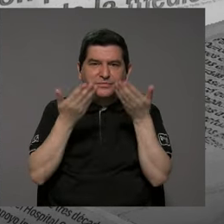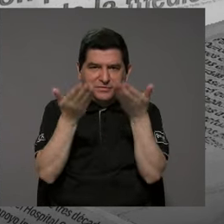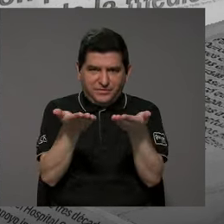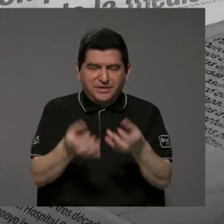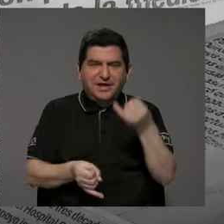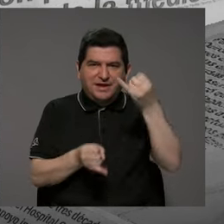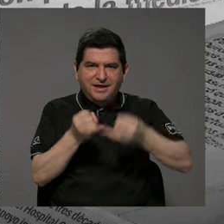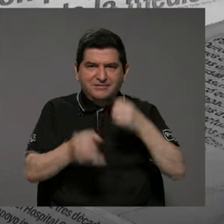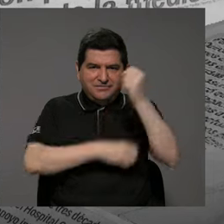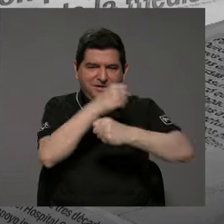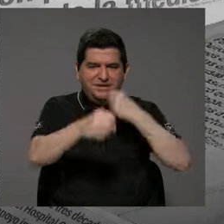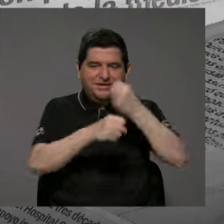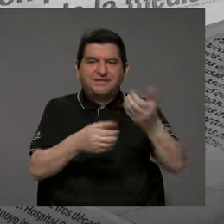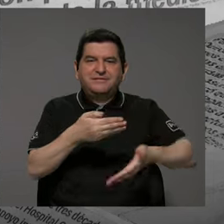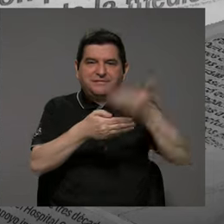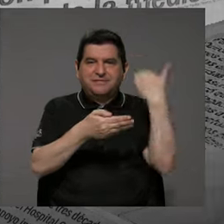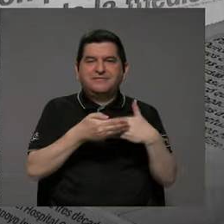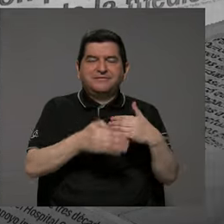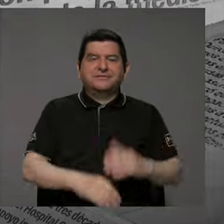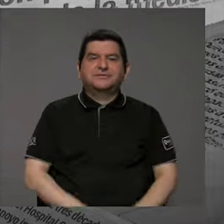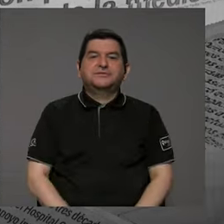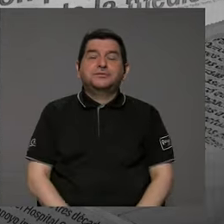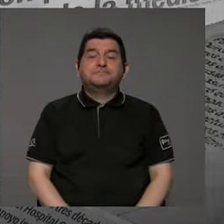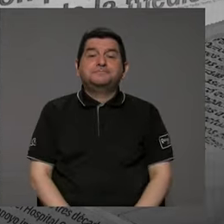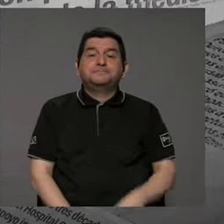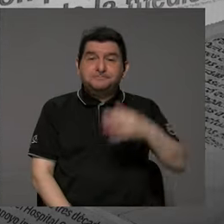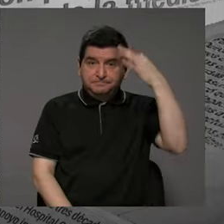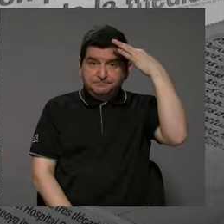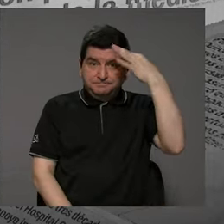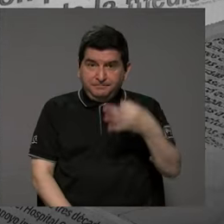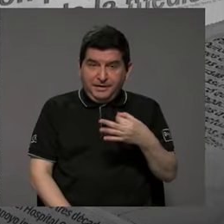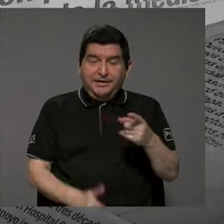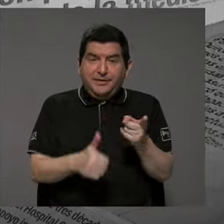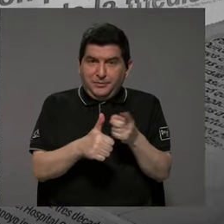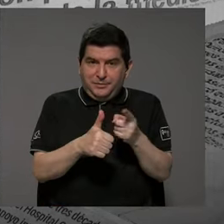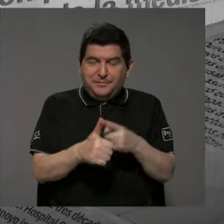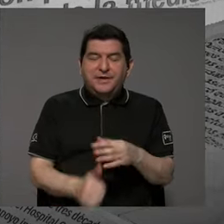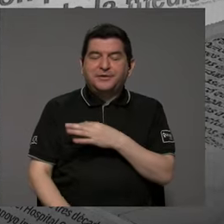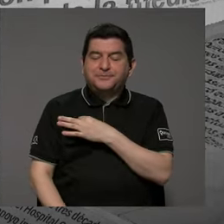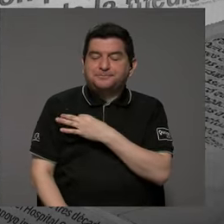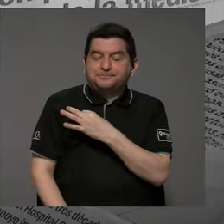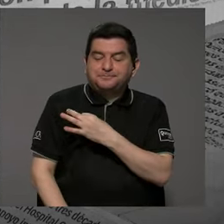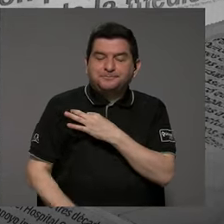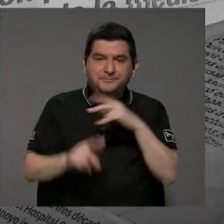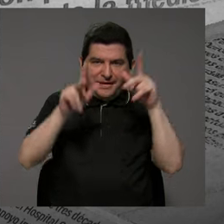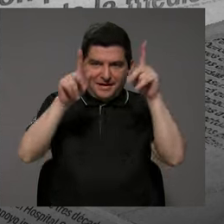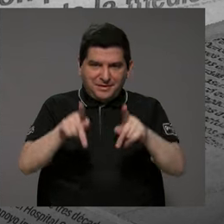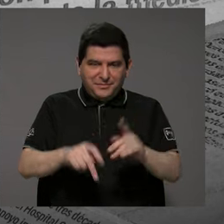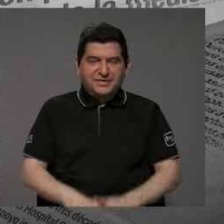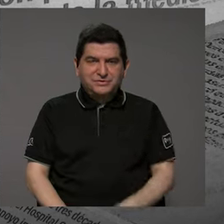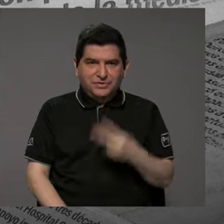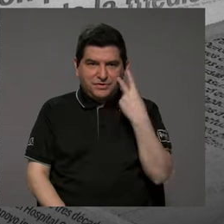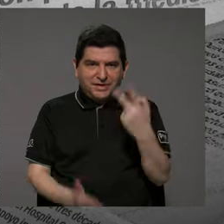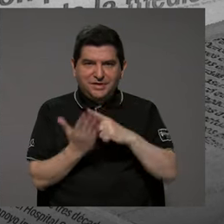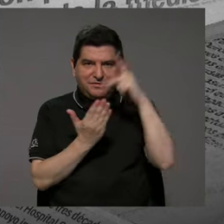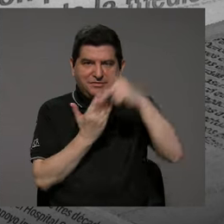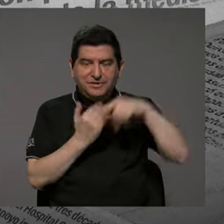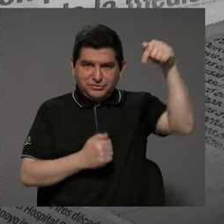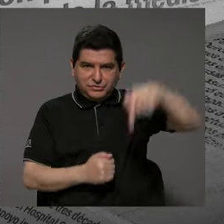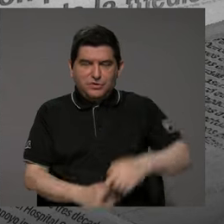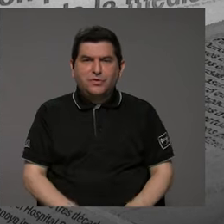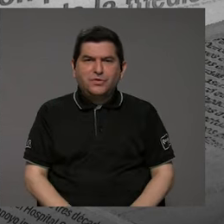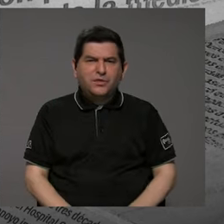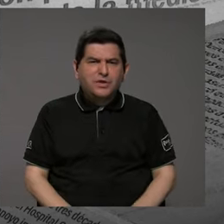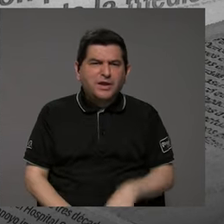a finales del año pasado. Bueno, creo que hacer primero que todo una invitación al público que nos ha visto en el programa de hoy para que